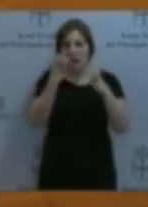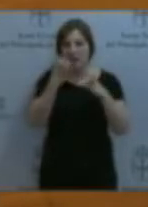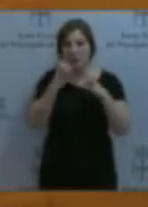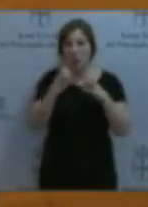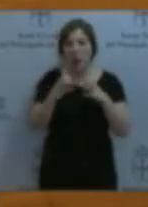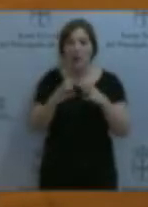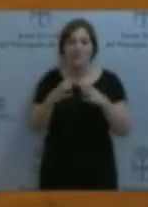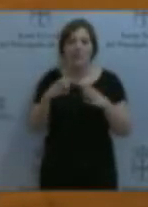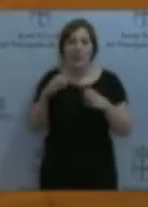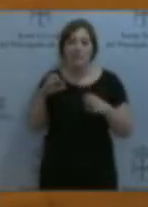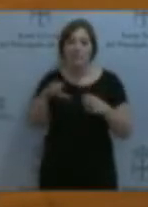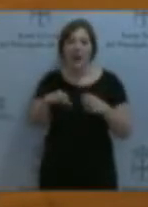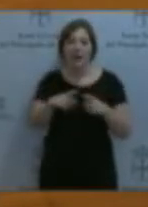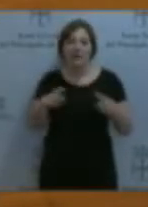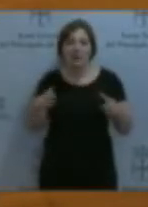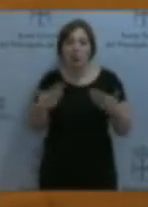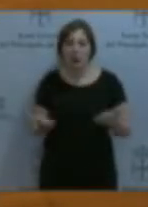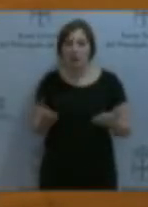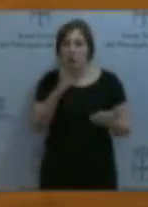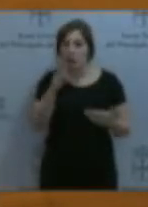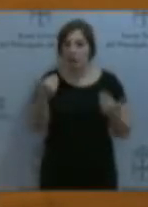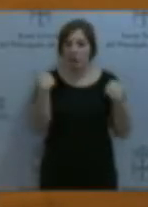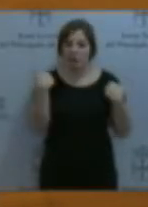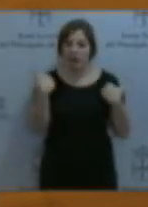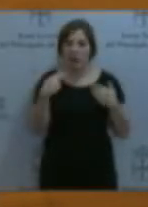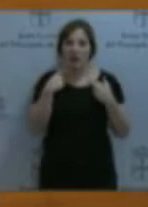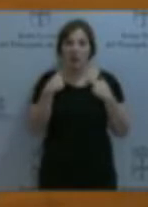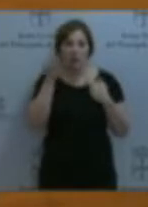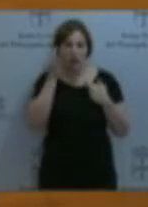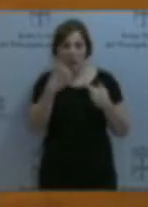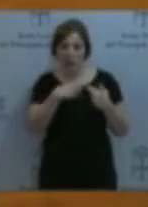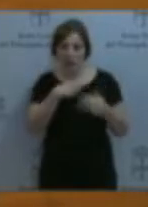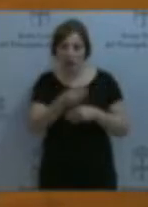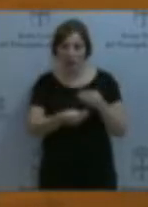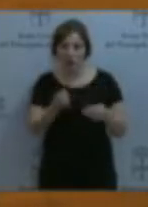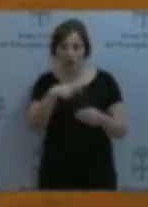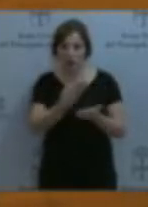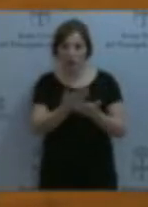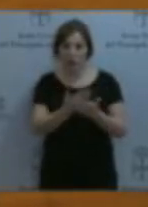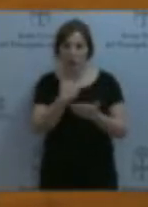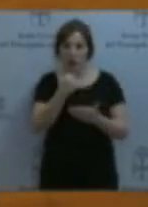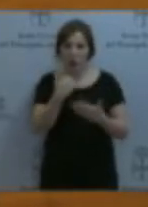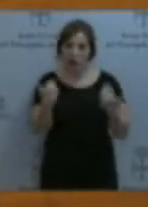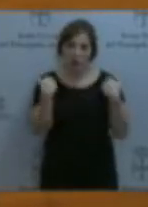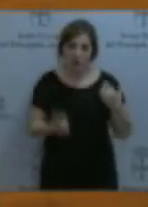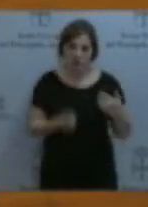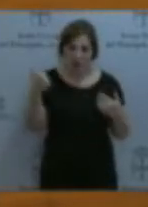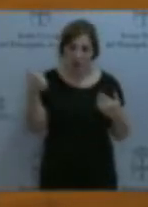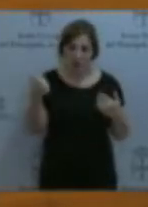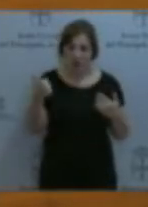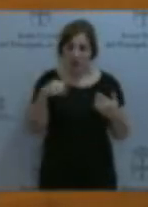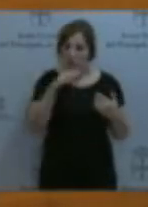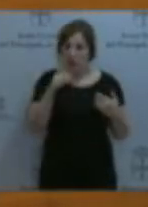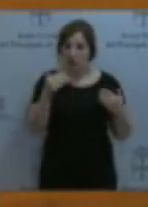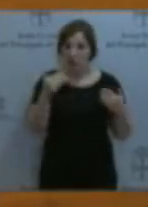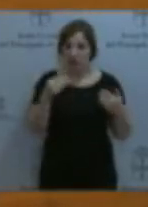es algo que el cargo de diputada no le otorga y, sobre lo que le pediríamos, algo más de responsabilidad con su cargo institucional.